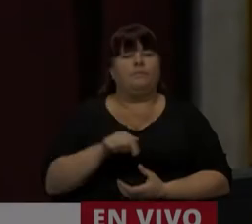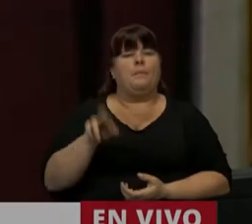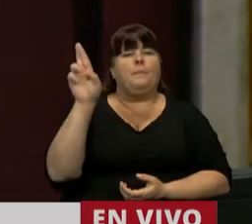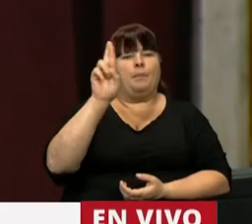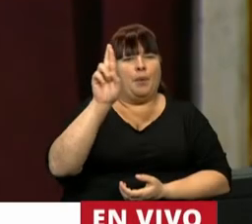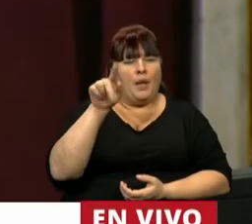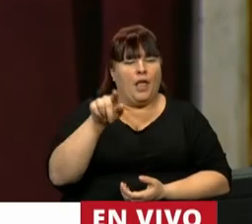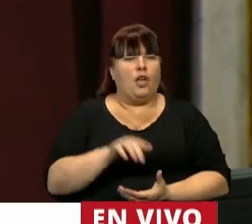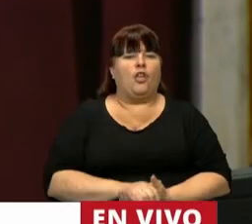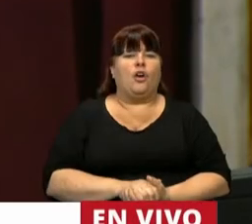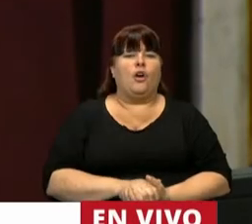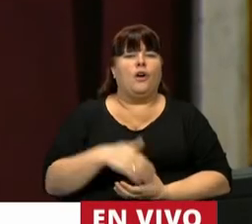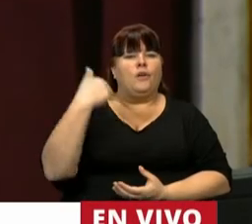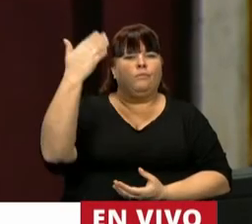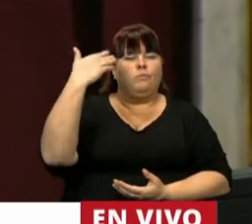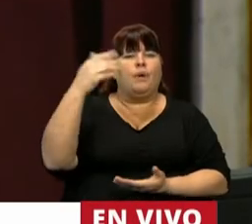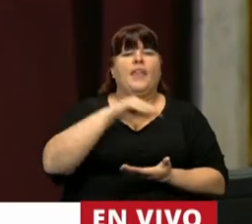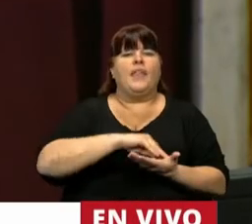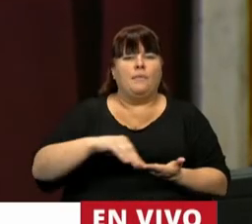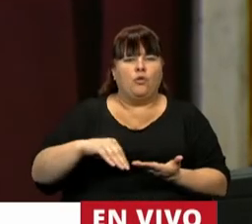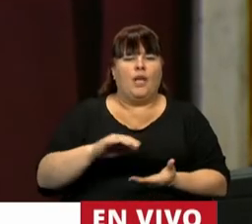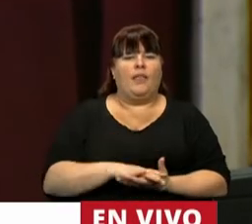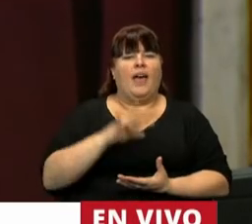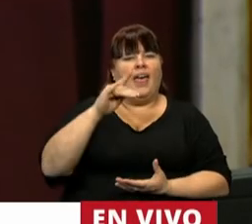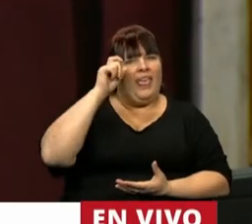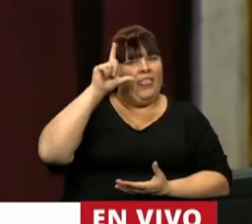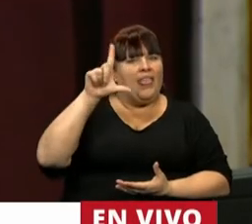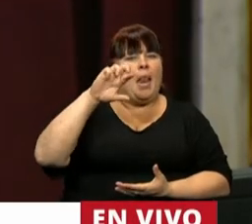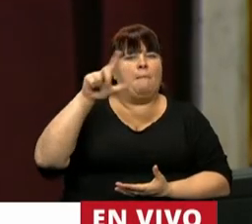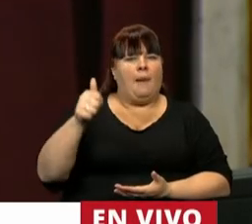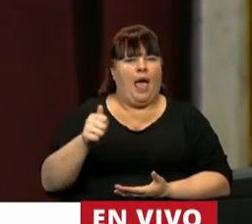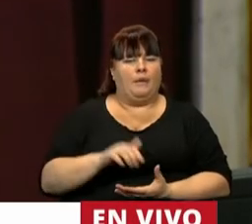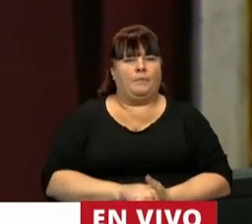Una cuestión de privilegio, tiene la palabra la diputada Romina del Pla.